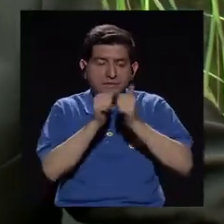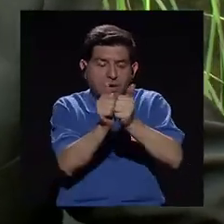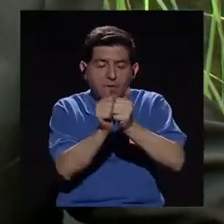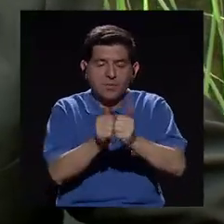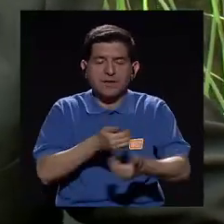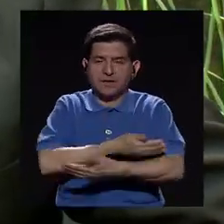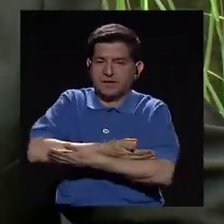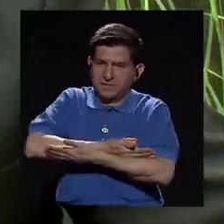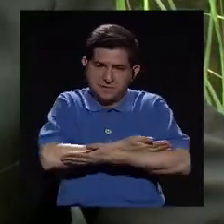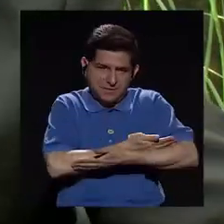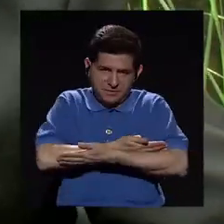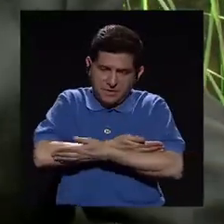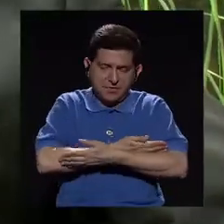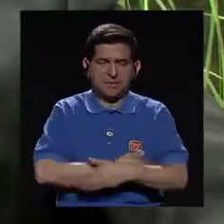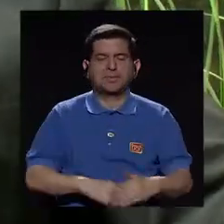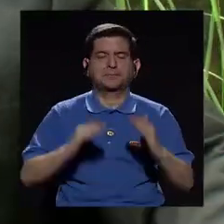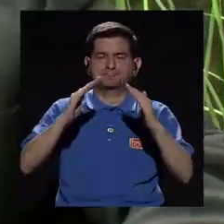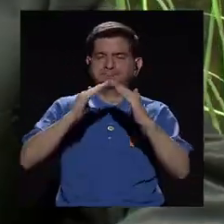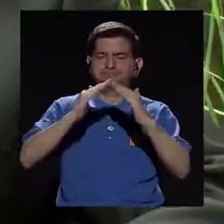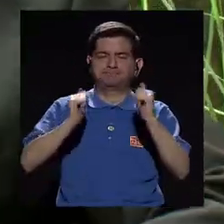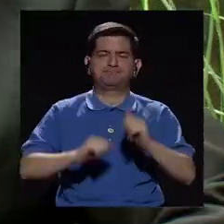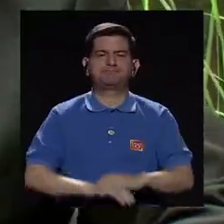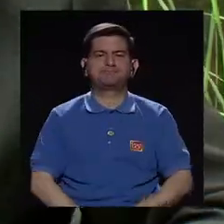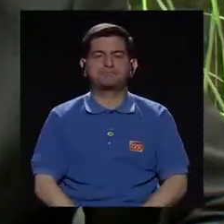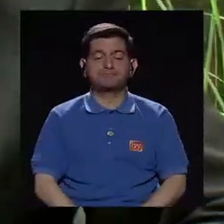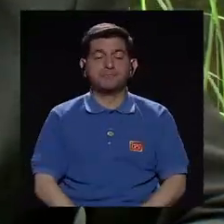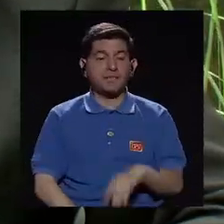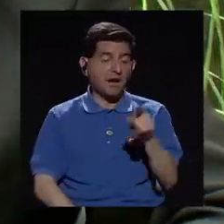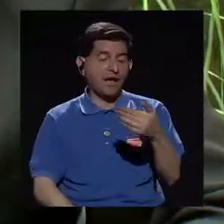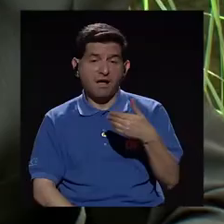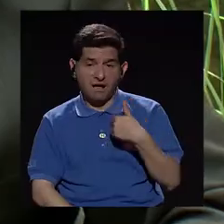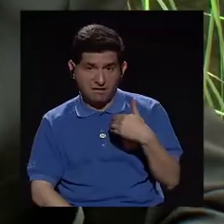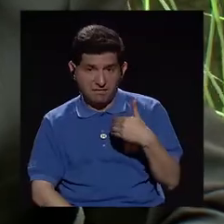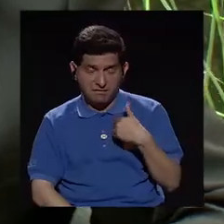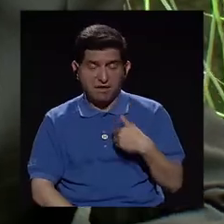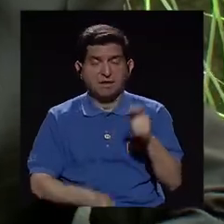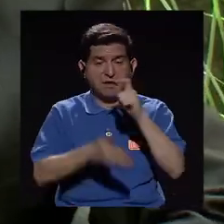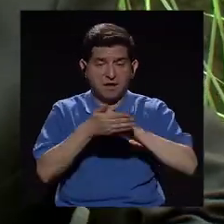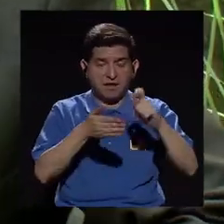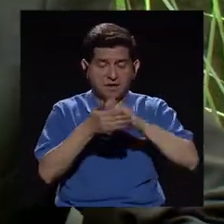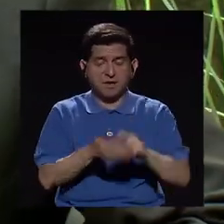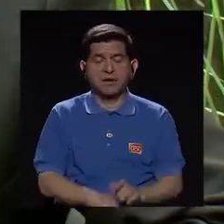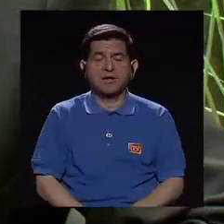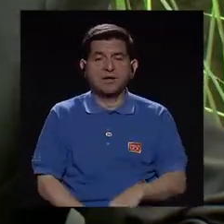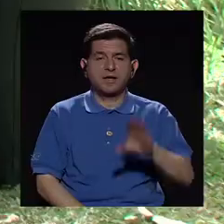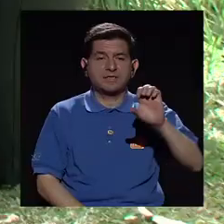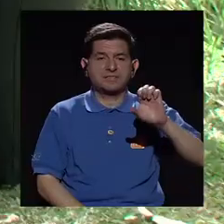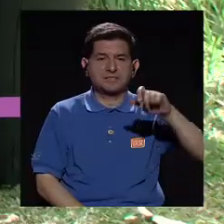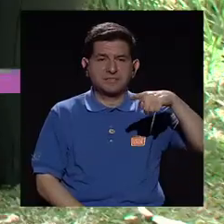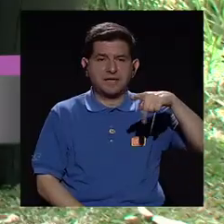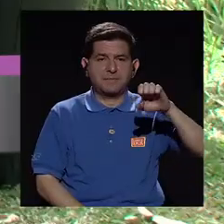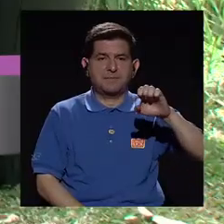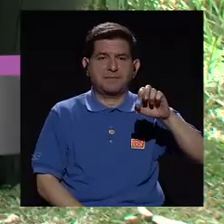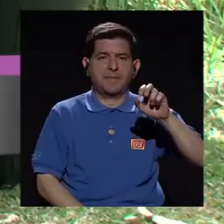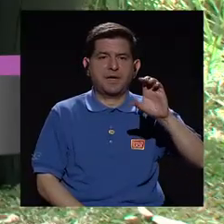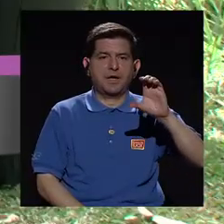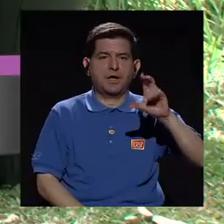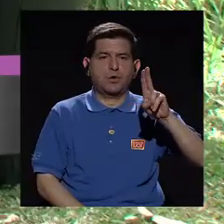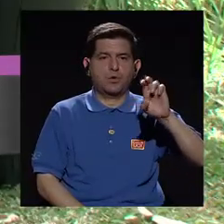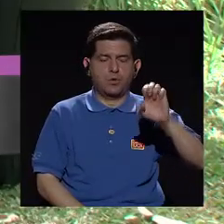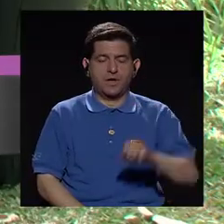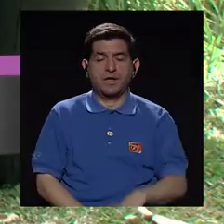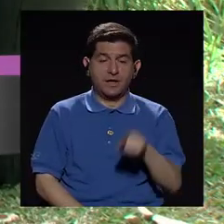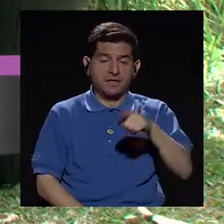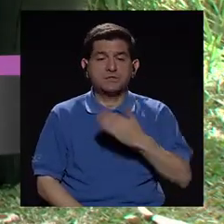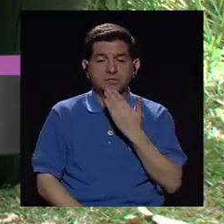sus bebés, claro está. Y tenemos en la Escuela Cepecue en Talamanca. Para mí